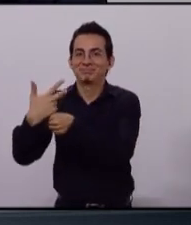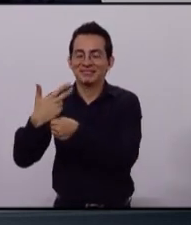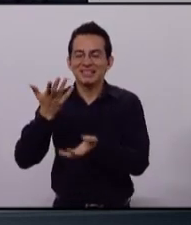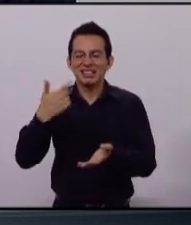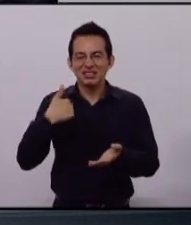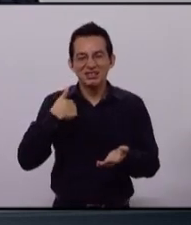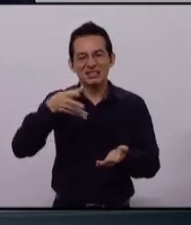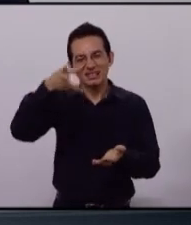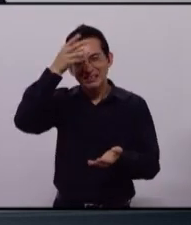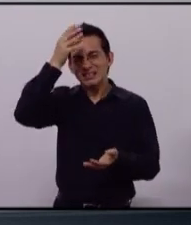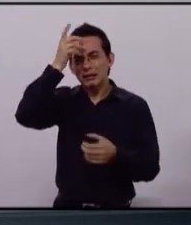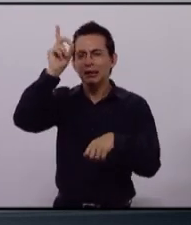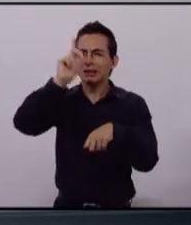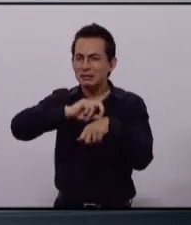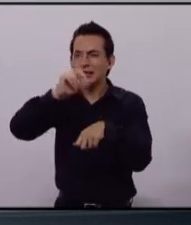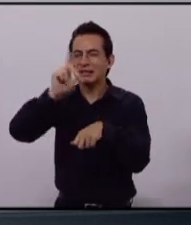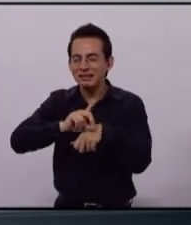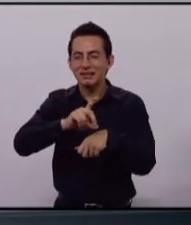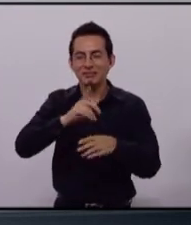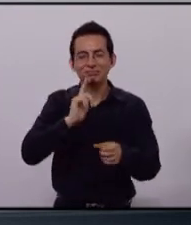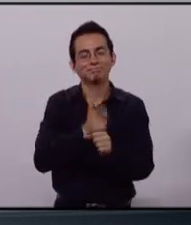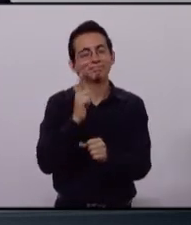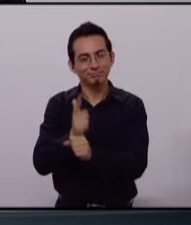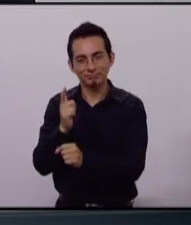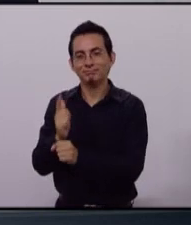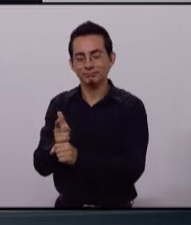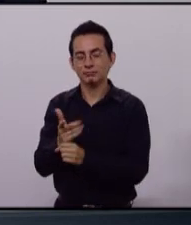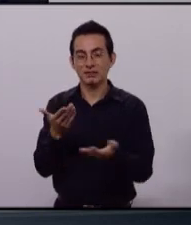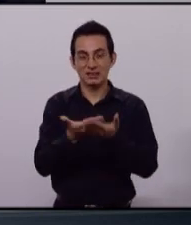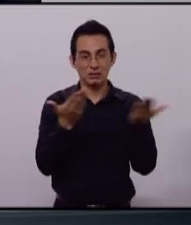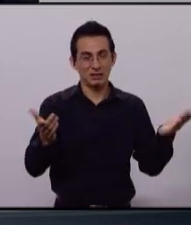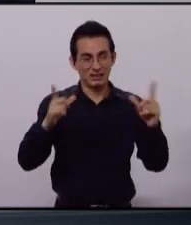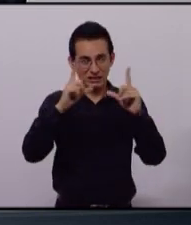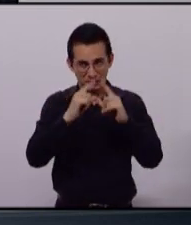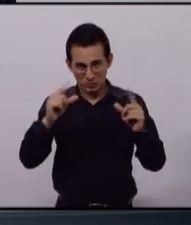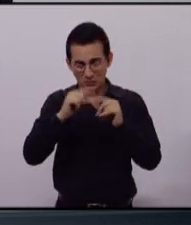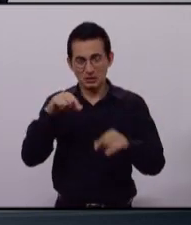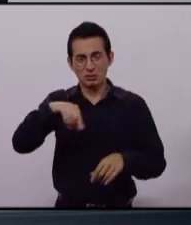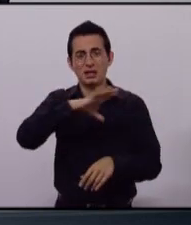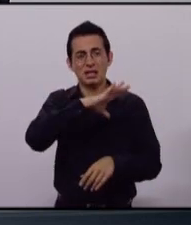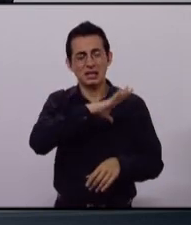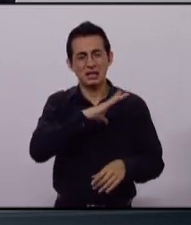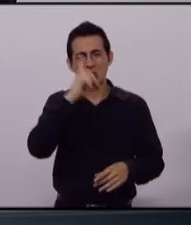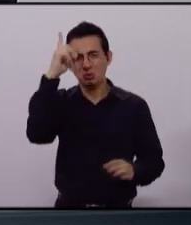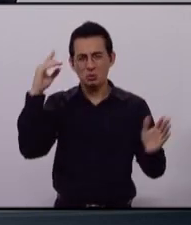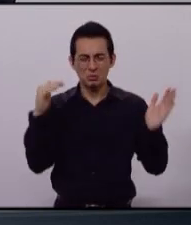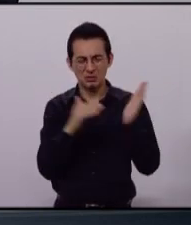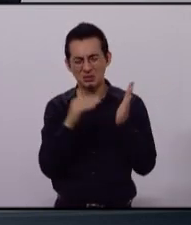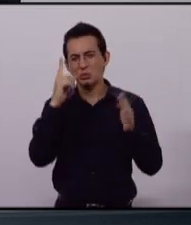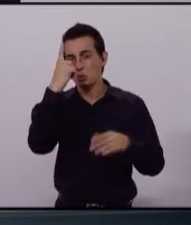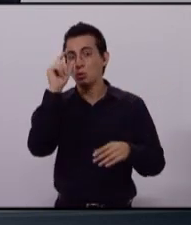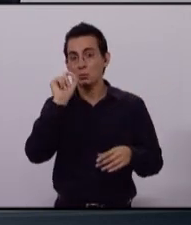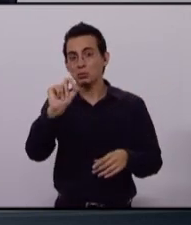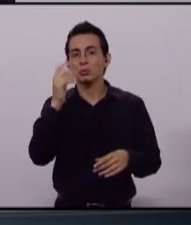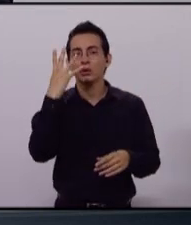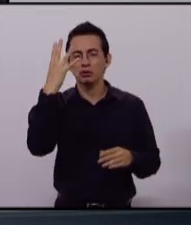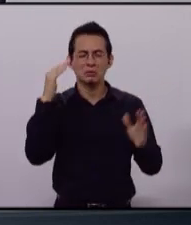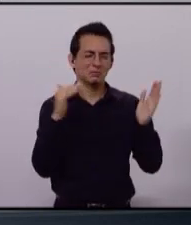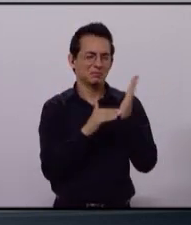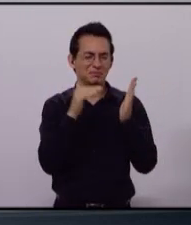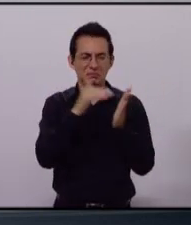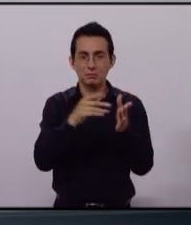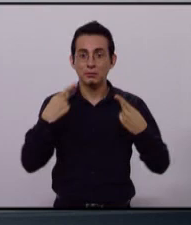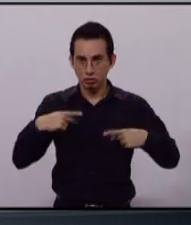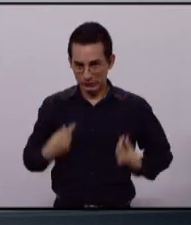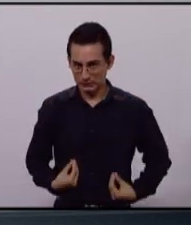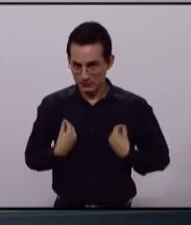aprendido y voy aprendiendo día con día lo que pasa. Actualmente Zapopan tiene casi un millón, 1.4 millones de habitantes.